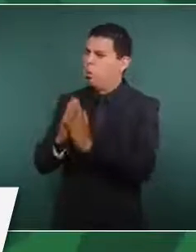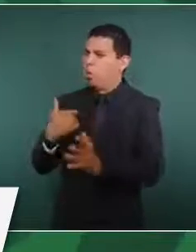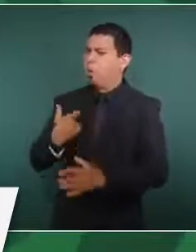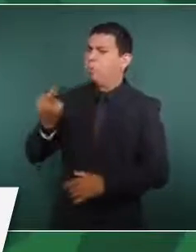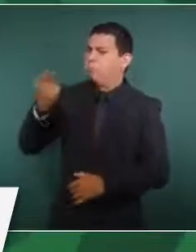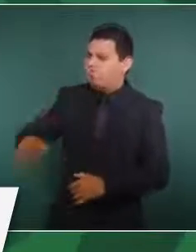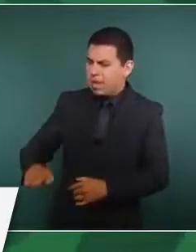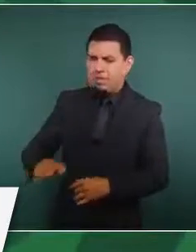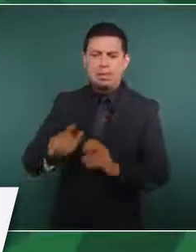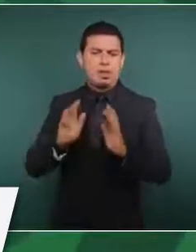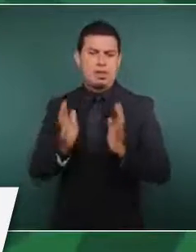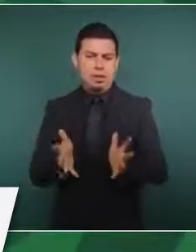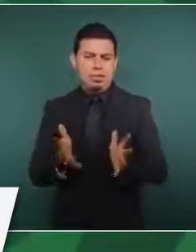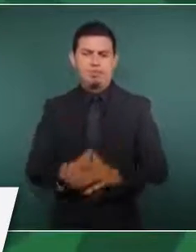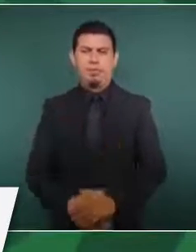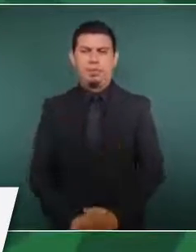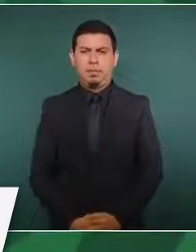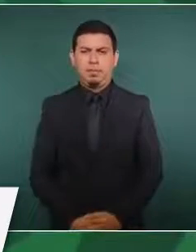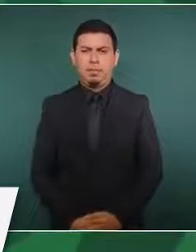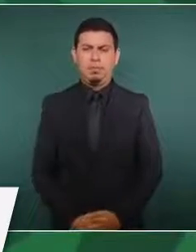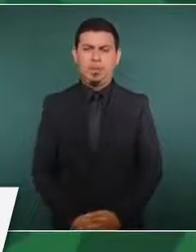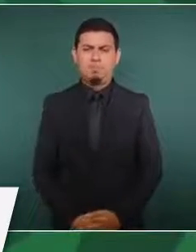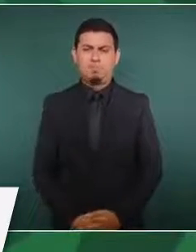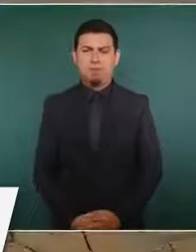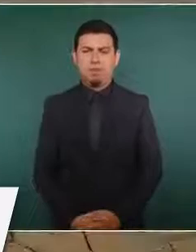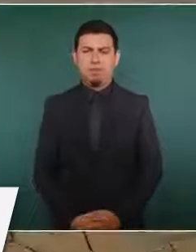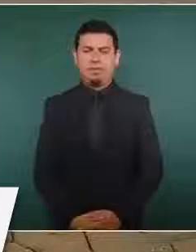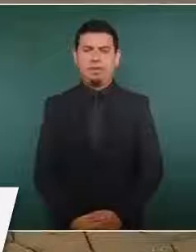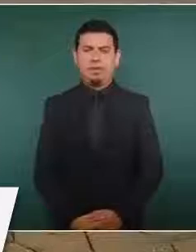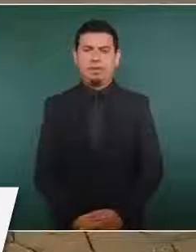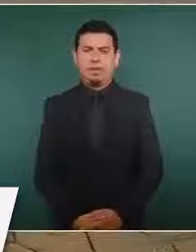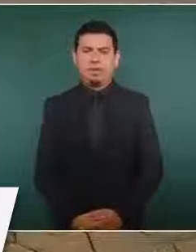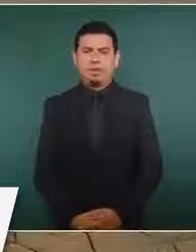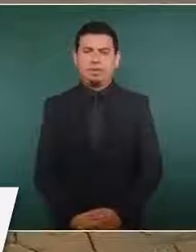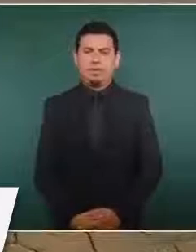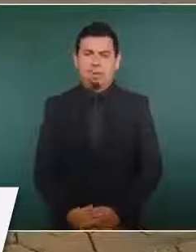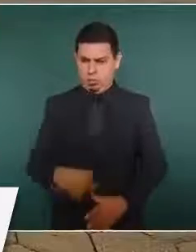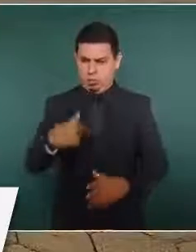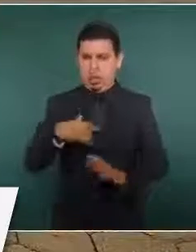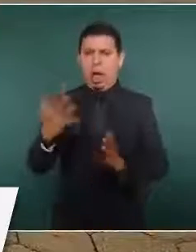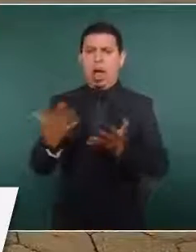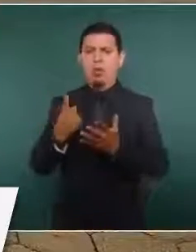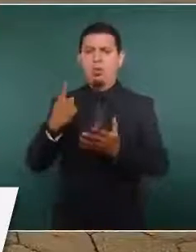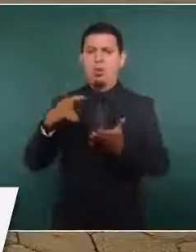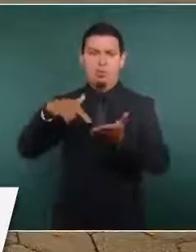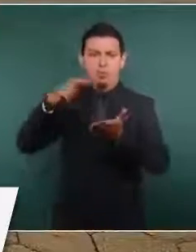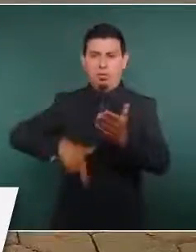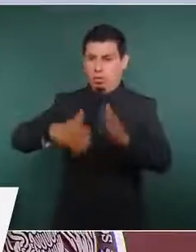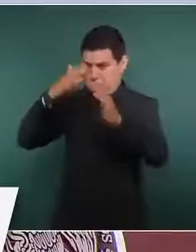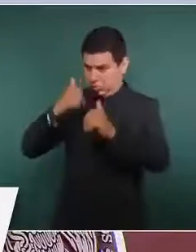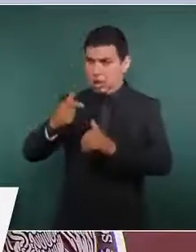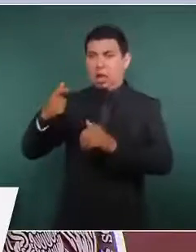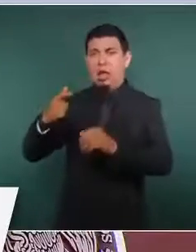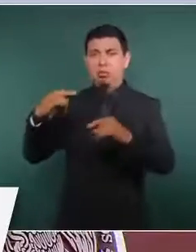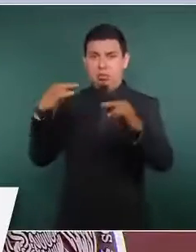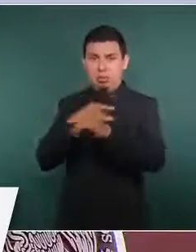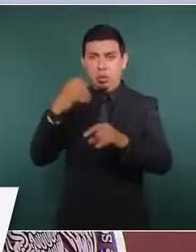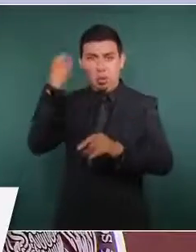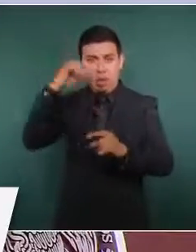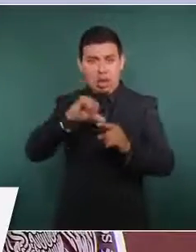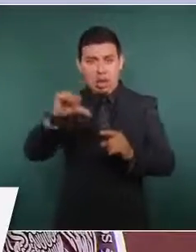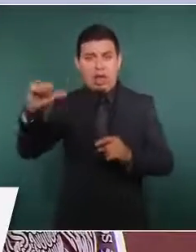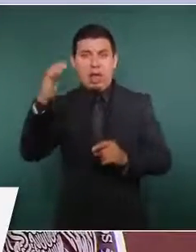hasta firmó un compromiso. La carretera de